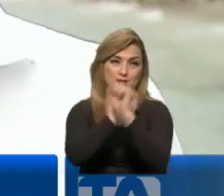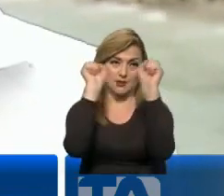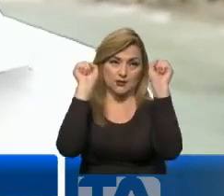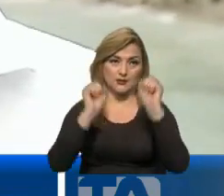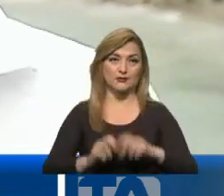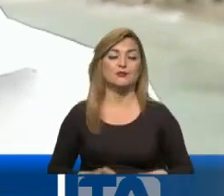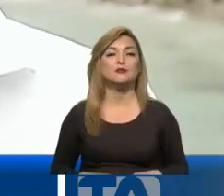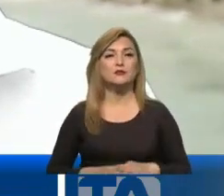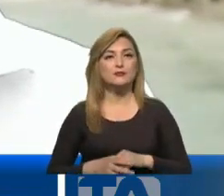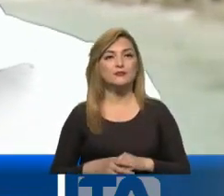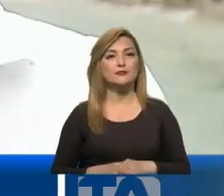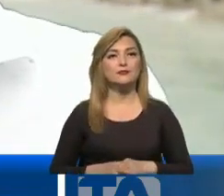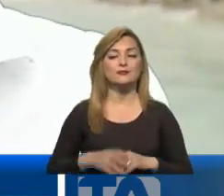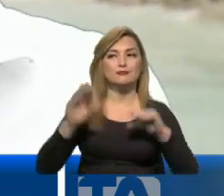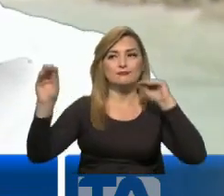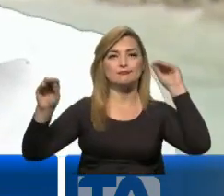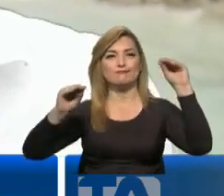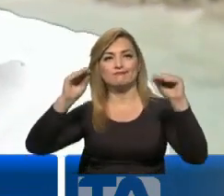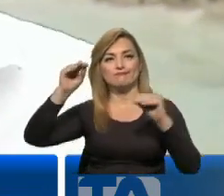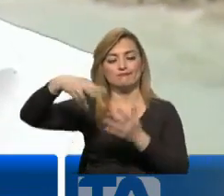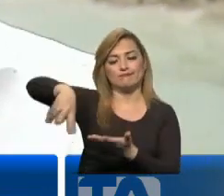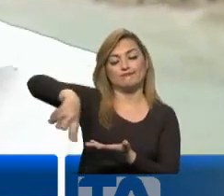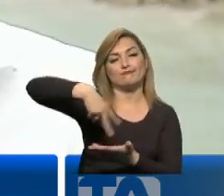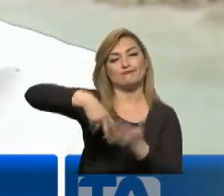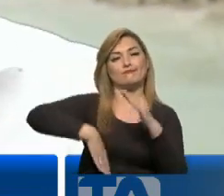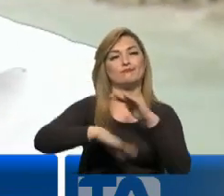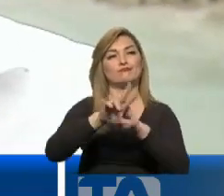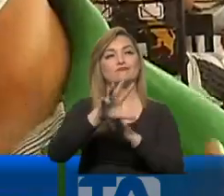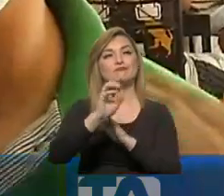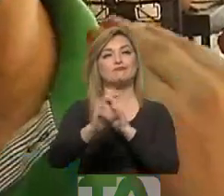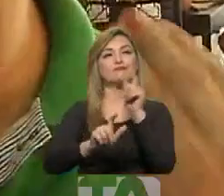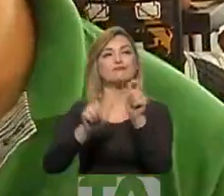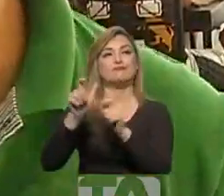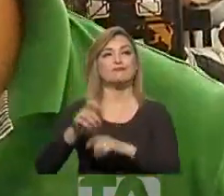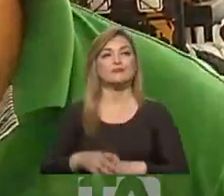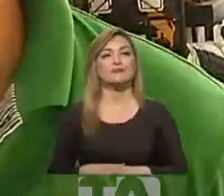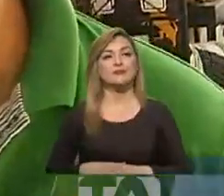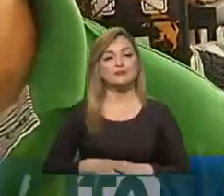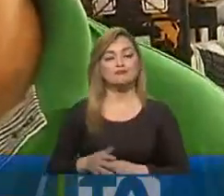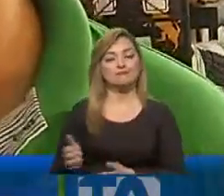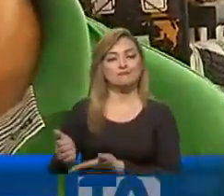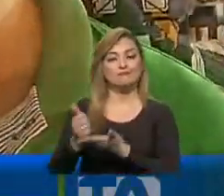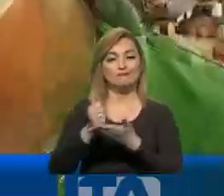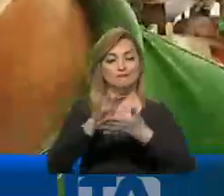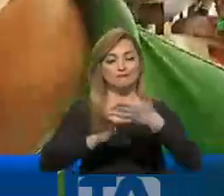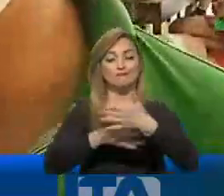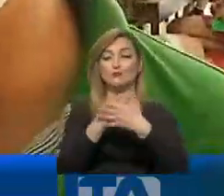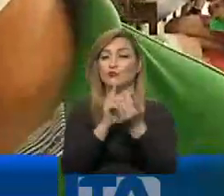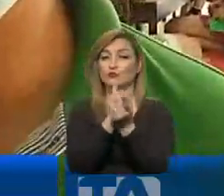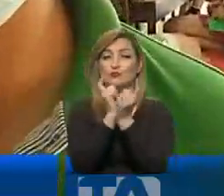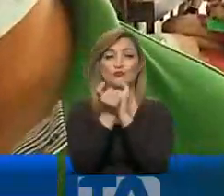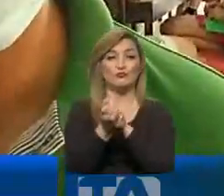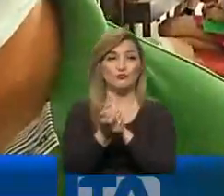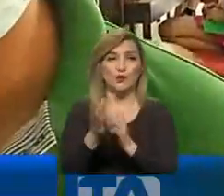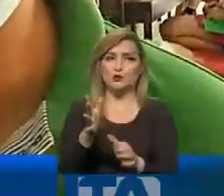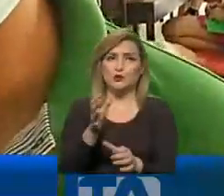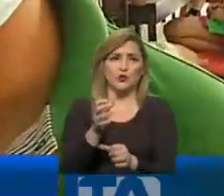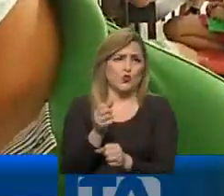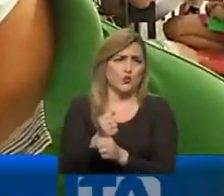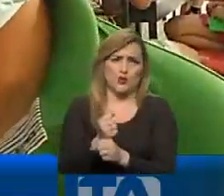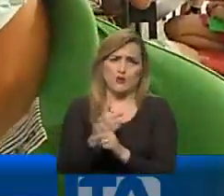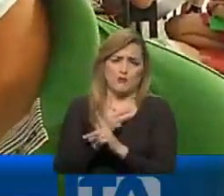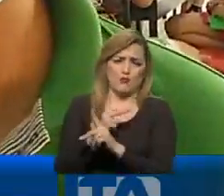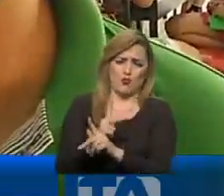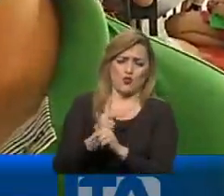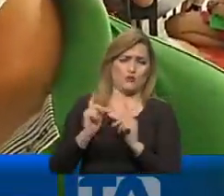Y habilitar también las discotecas con un 30% de aforo. Nos ha ayudado también el cambio de horario y con todas las medidas de seguridad